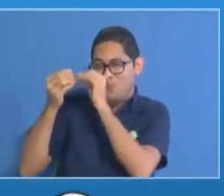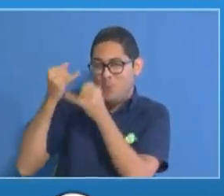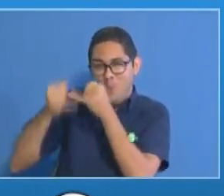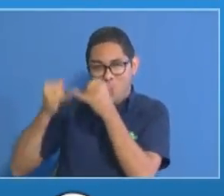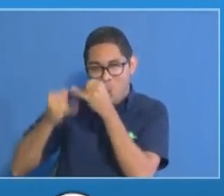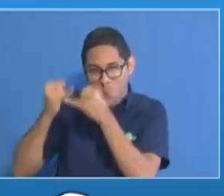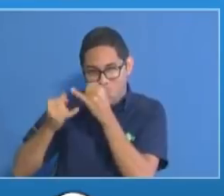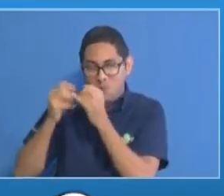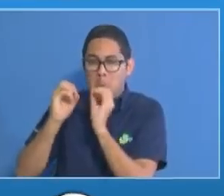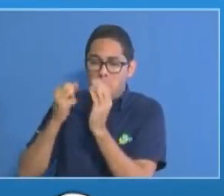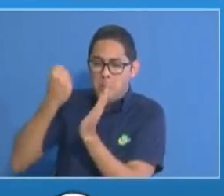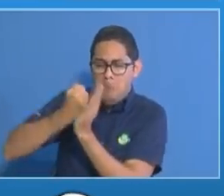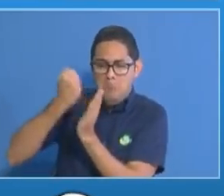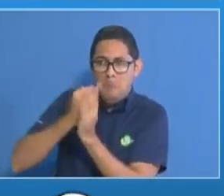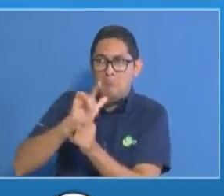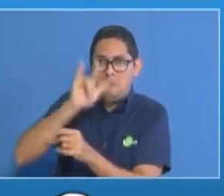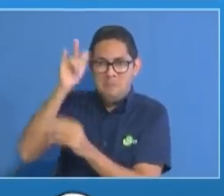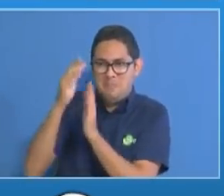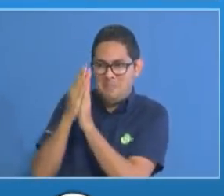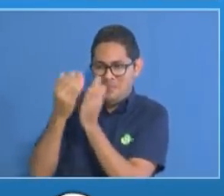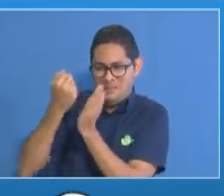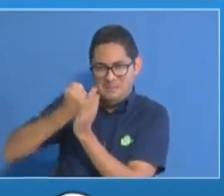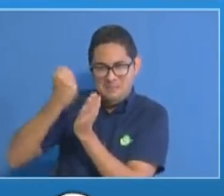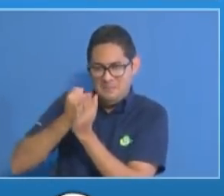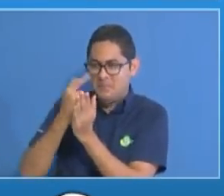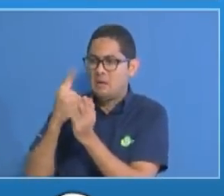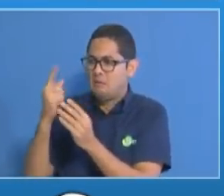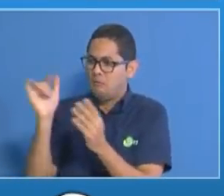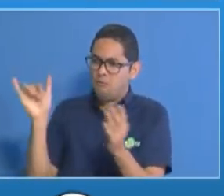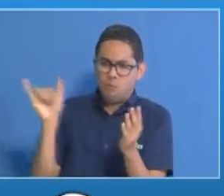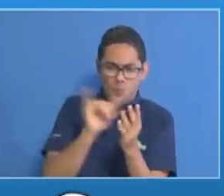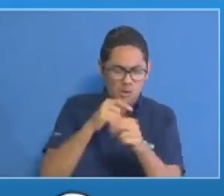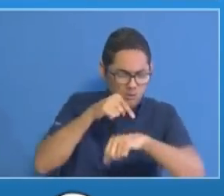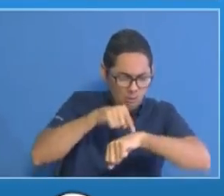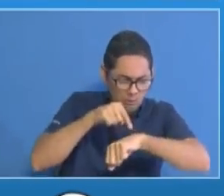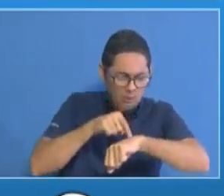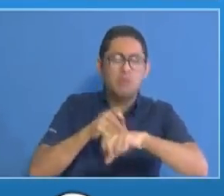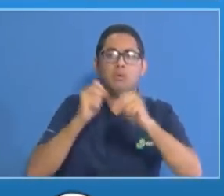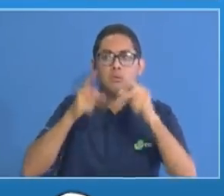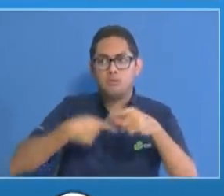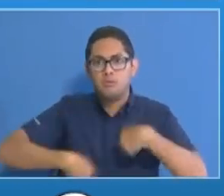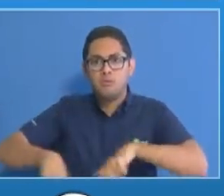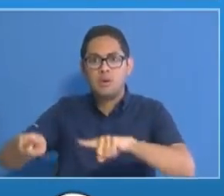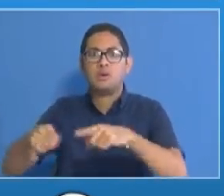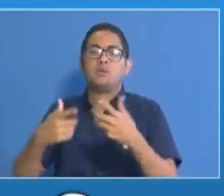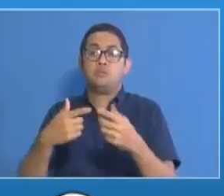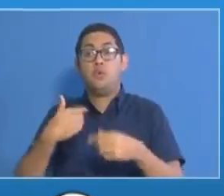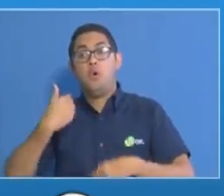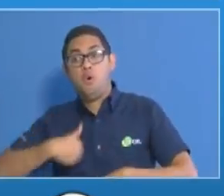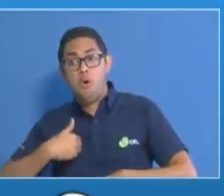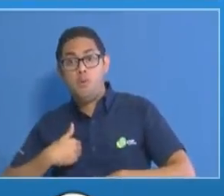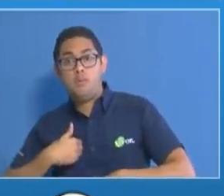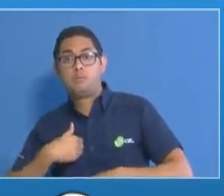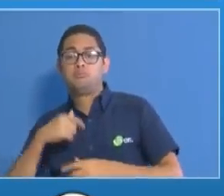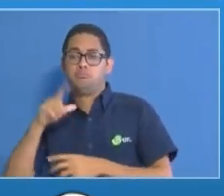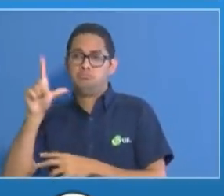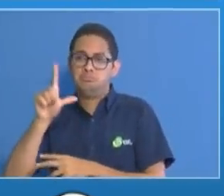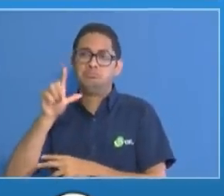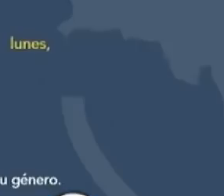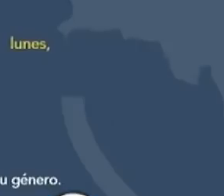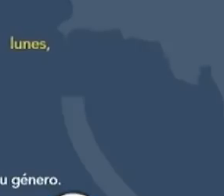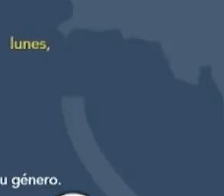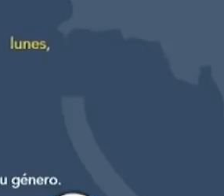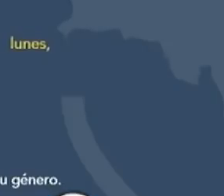pasaporte o los días según su género para este sábado y domingo tenemos un nuevo compromiso